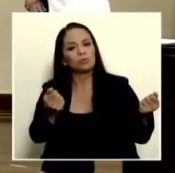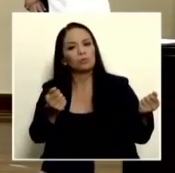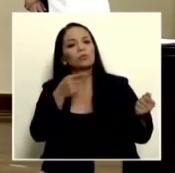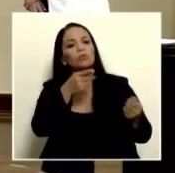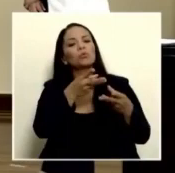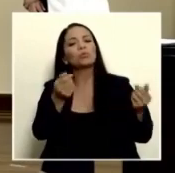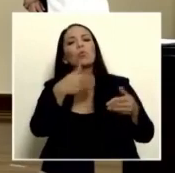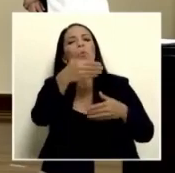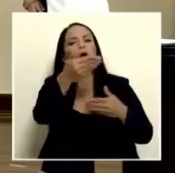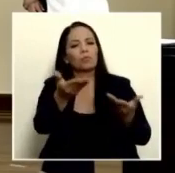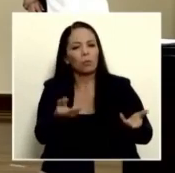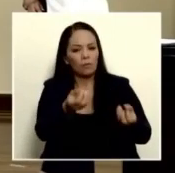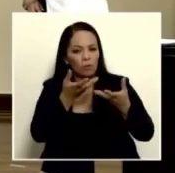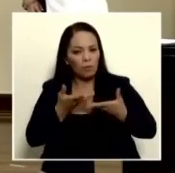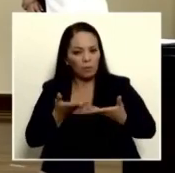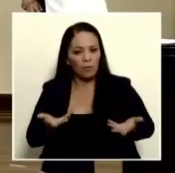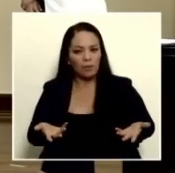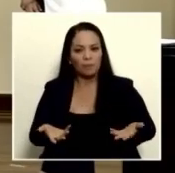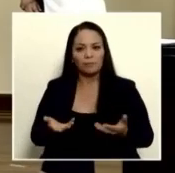solución